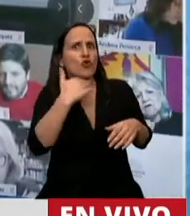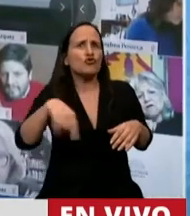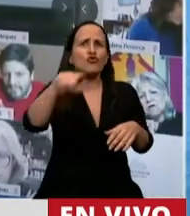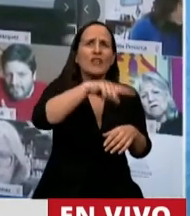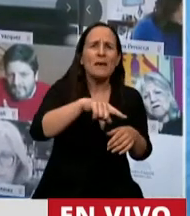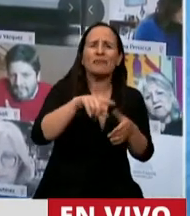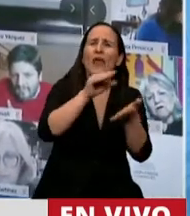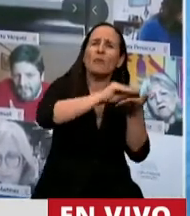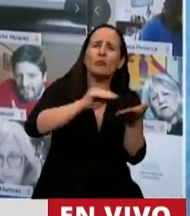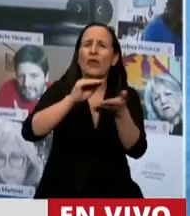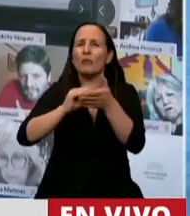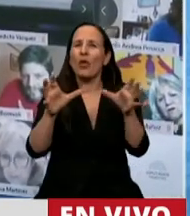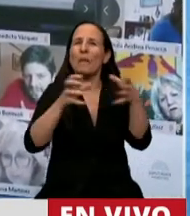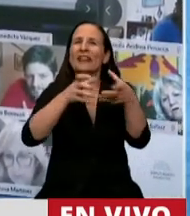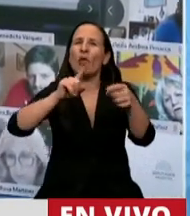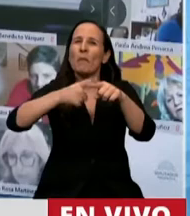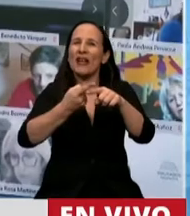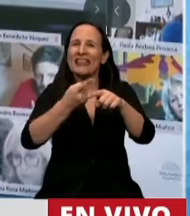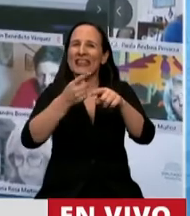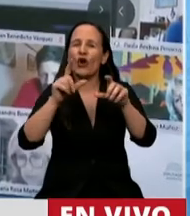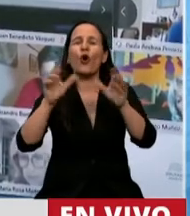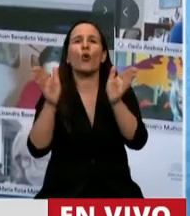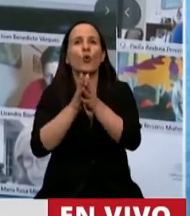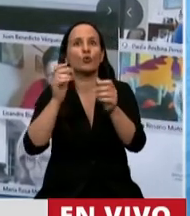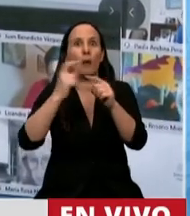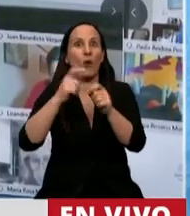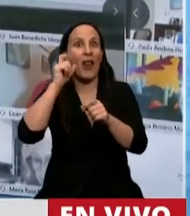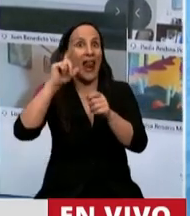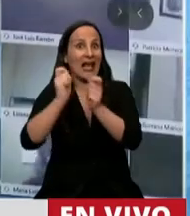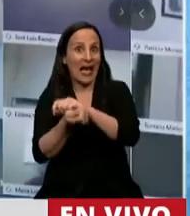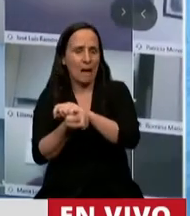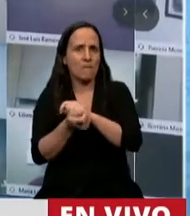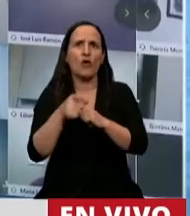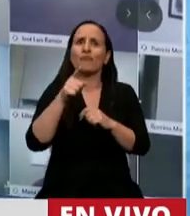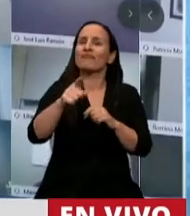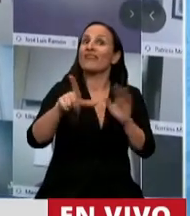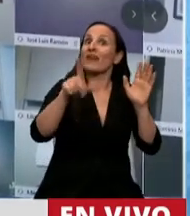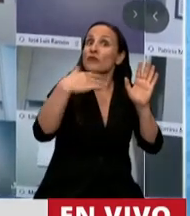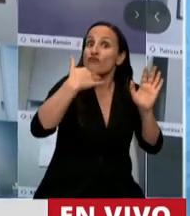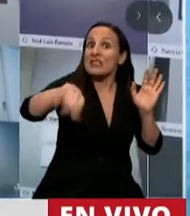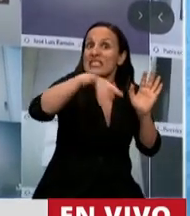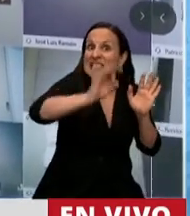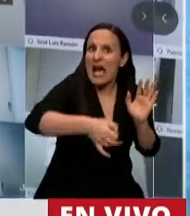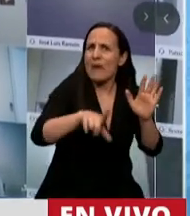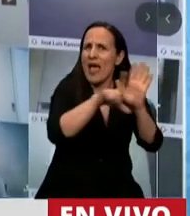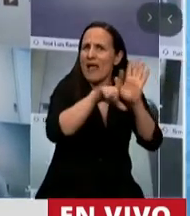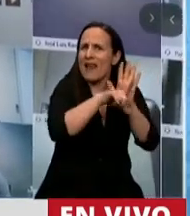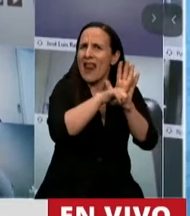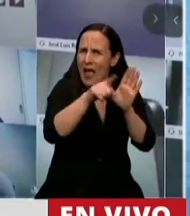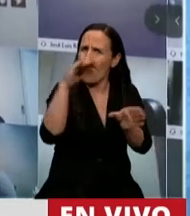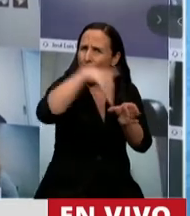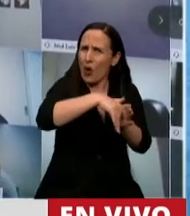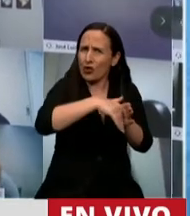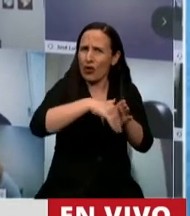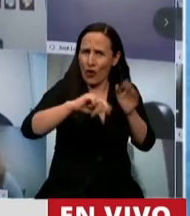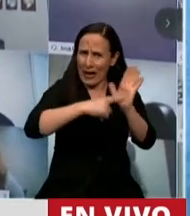diputadas de Juntos por el Cambio, que la ley 6.302, que se votó en Capital, es una ley que